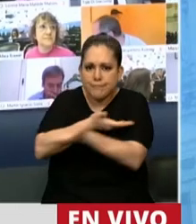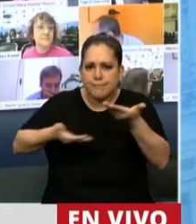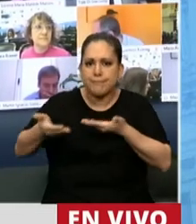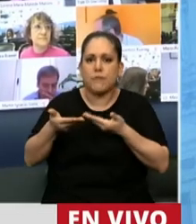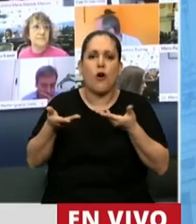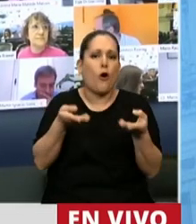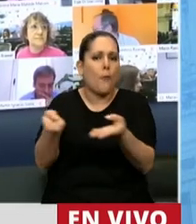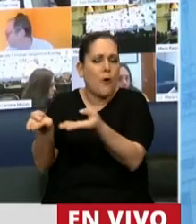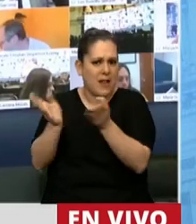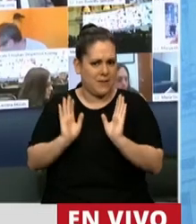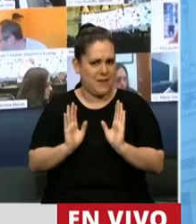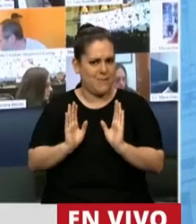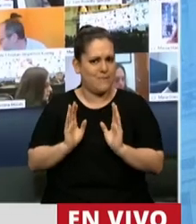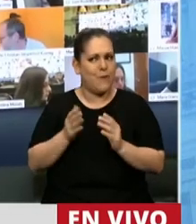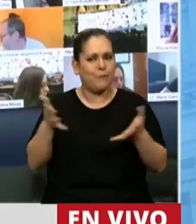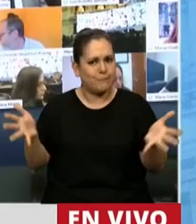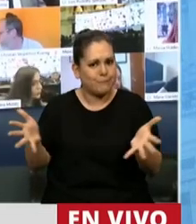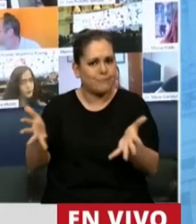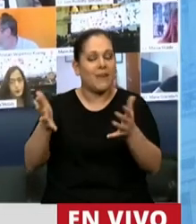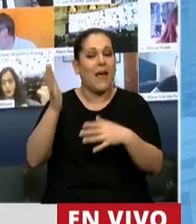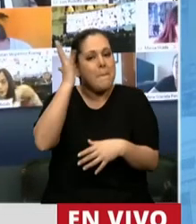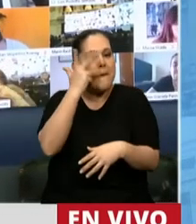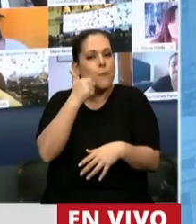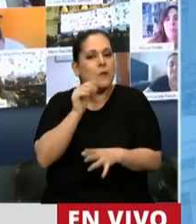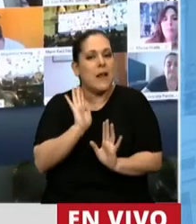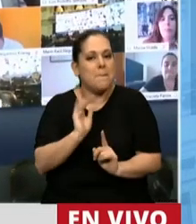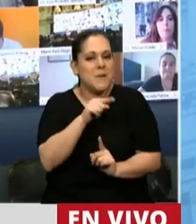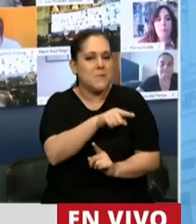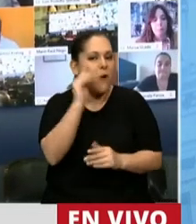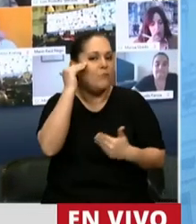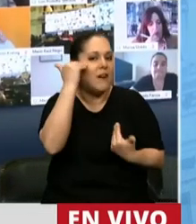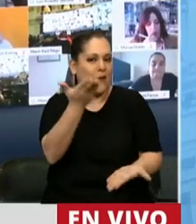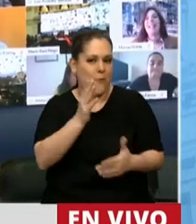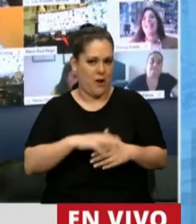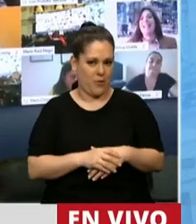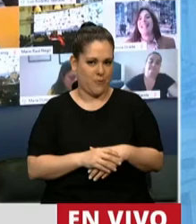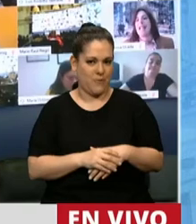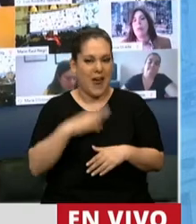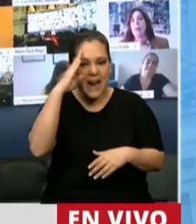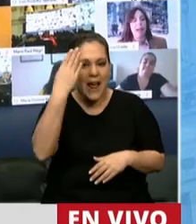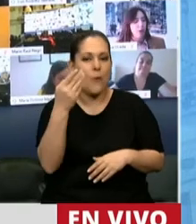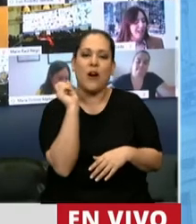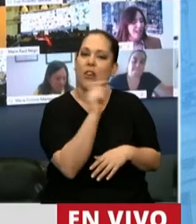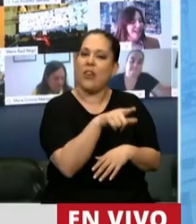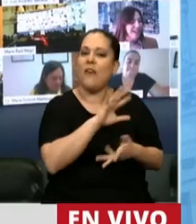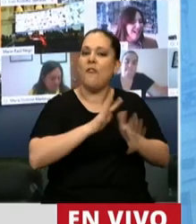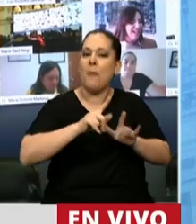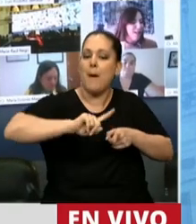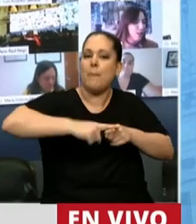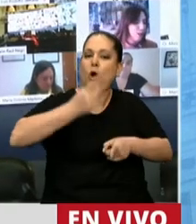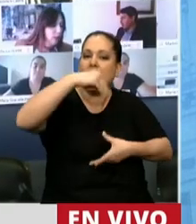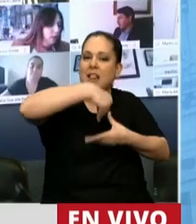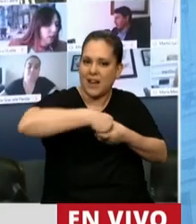del cooperativismo y mutualismo. Y me gustaría que eso quedara como el gran recuerdo de su paso por la política argentina.